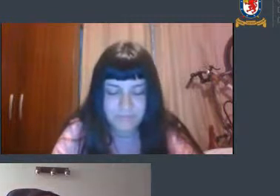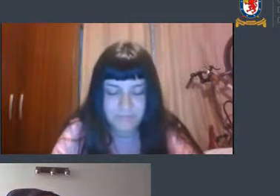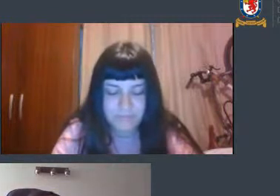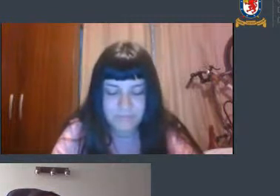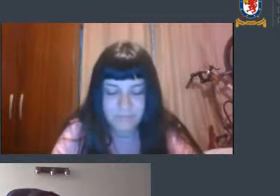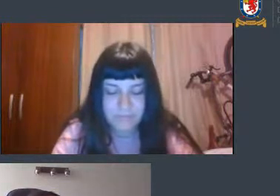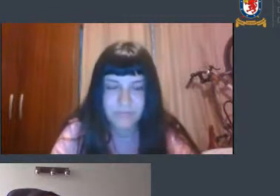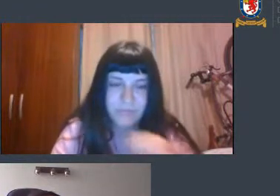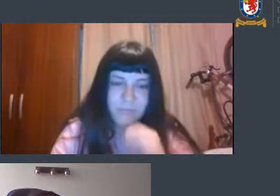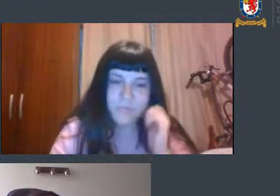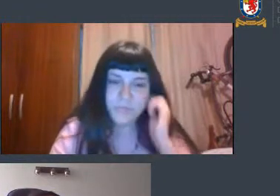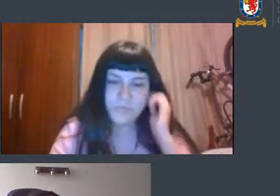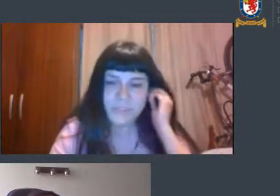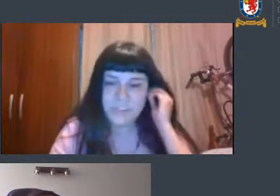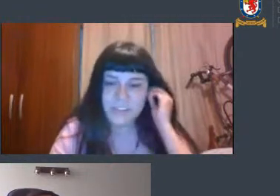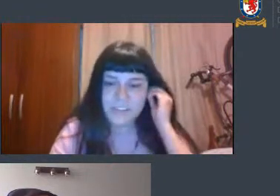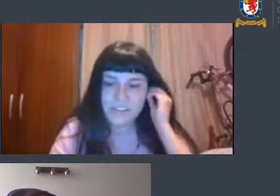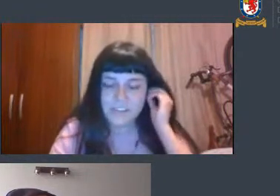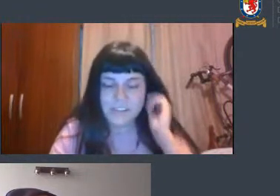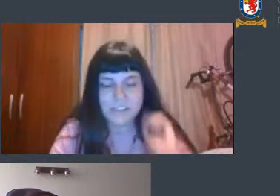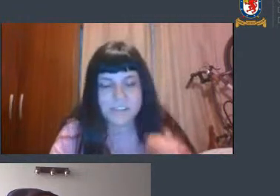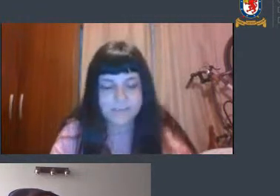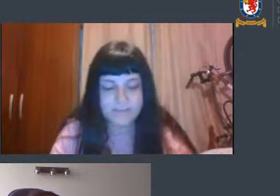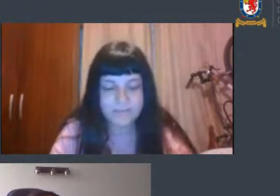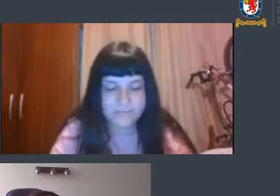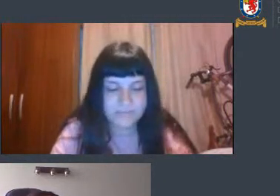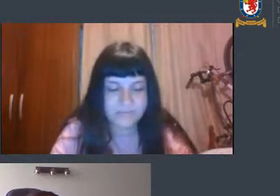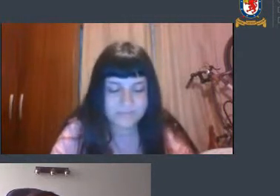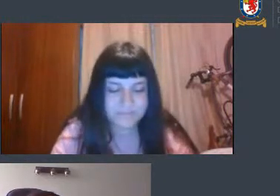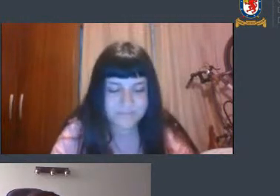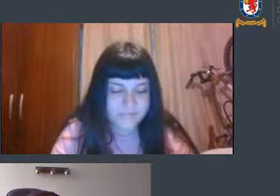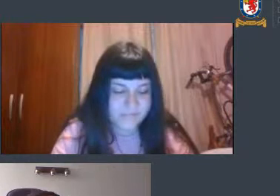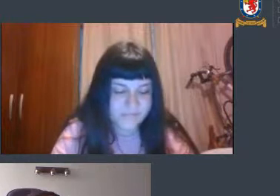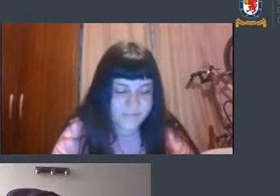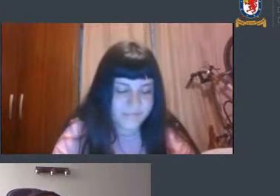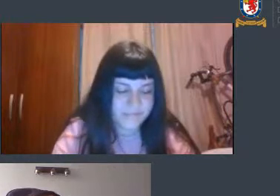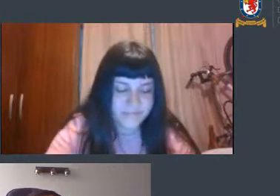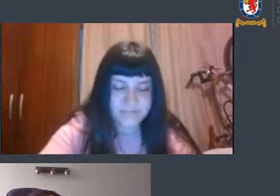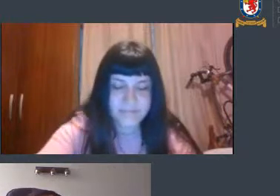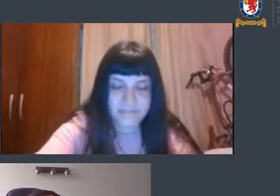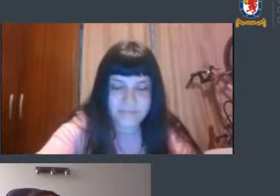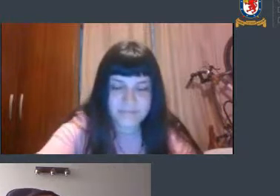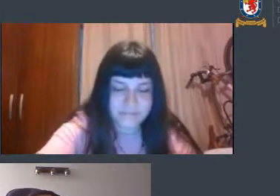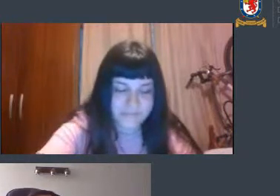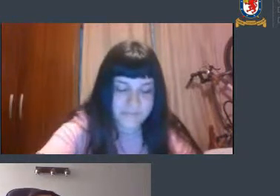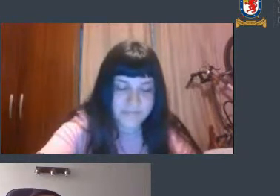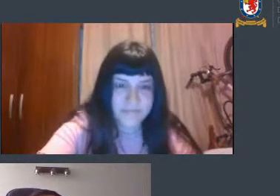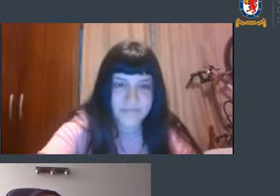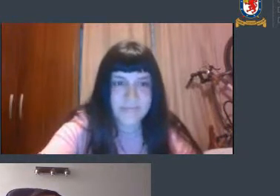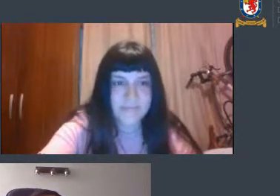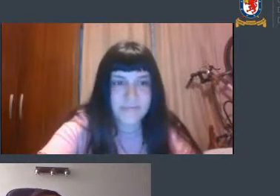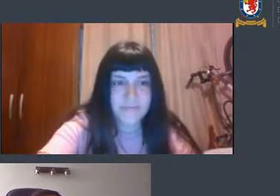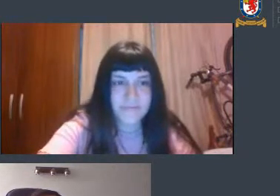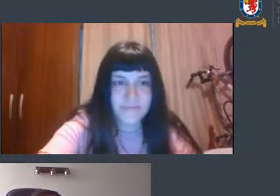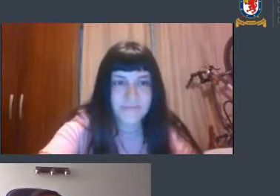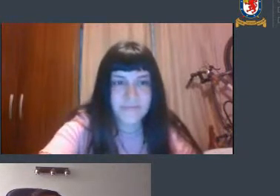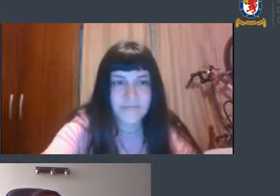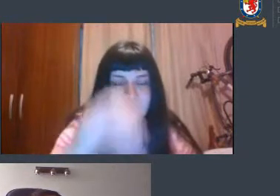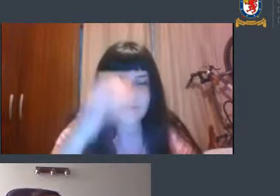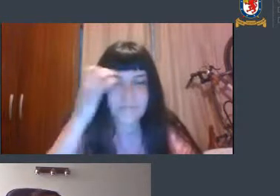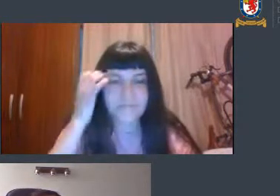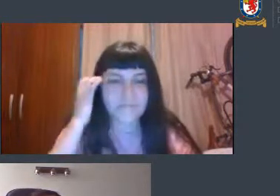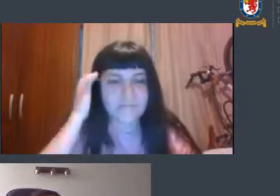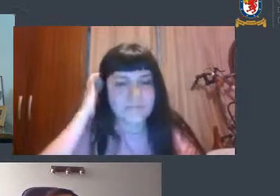muchas gracias Natalia y te damos el espacio bueno muchas gracias a Víctor a Margarita